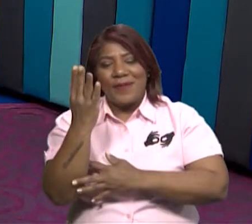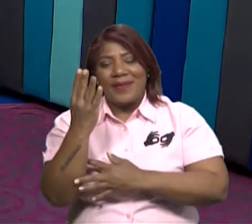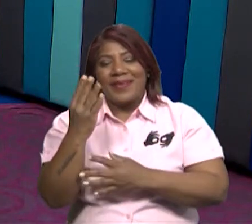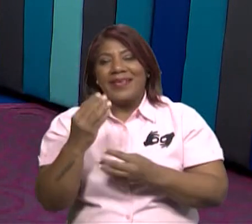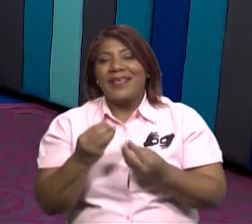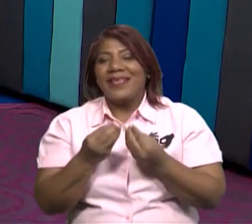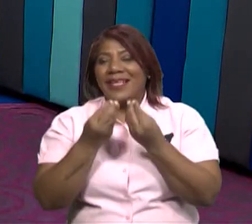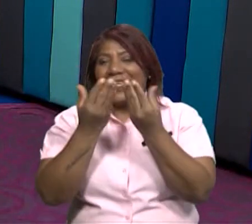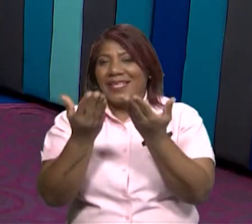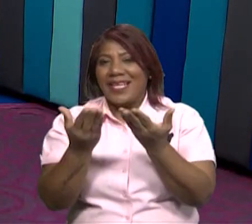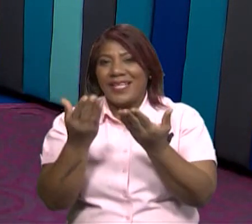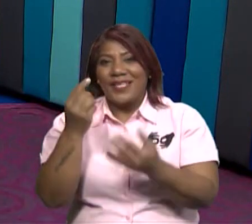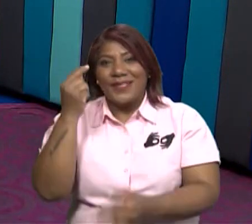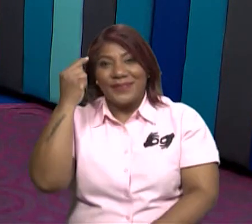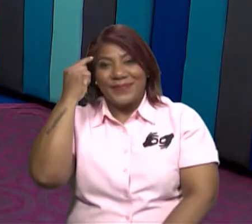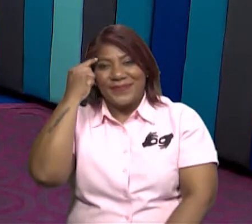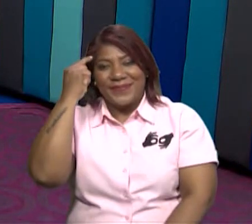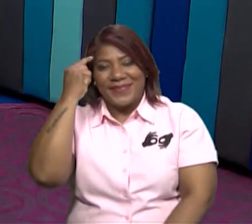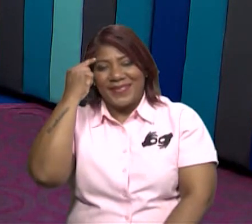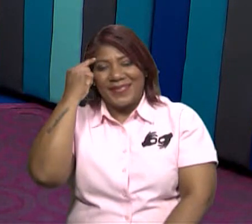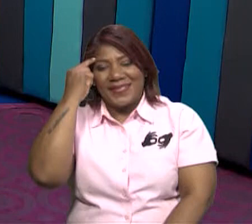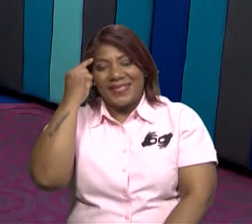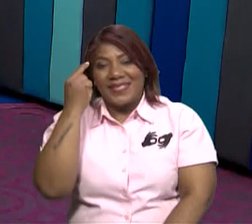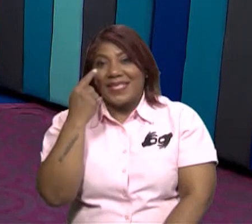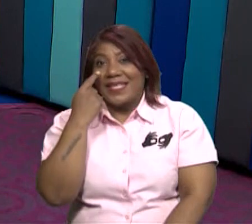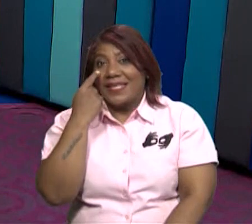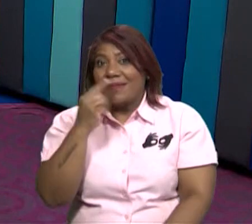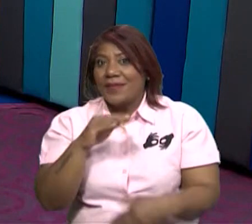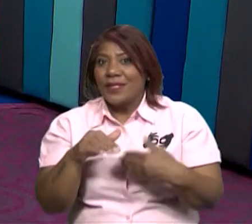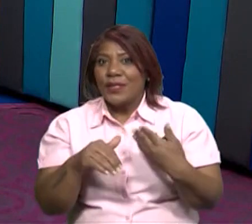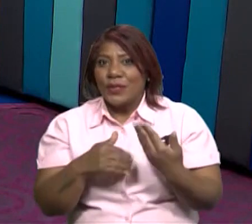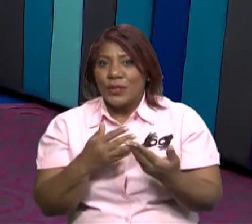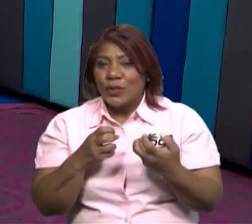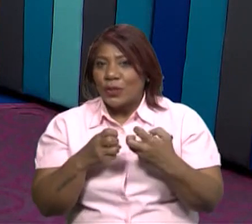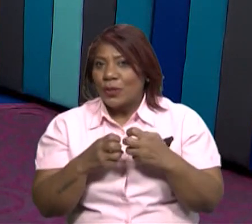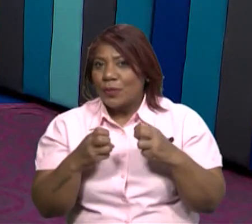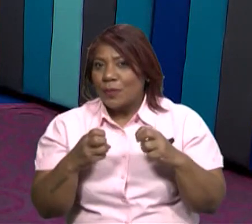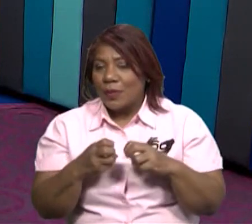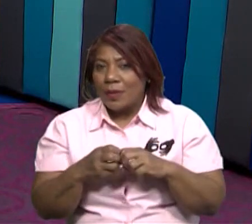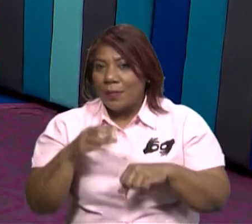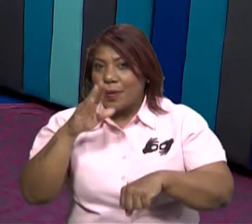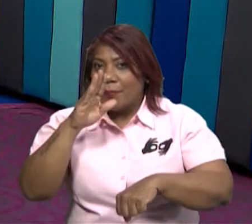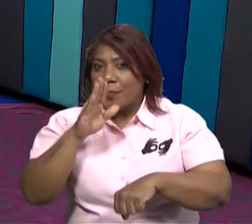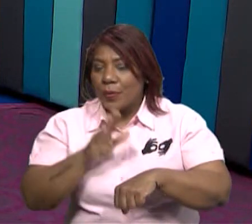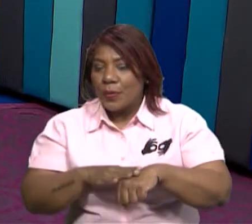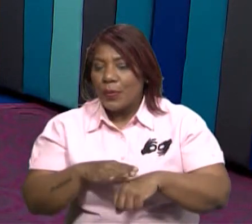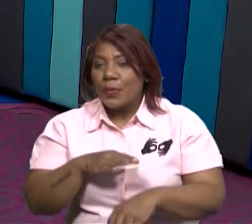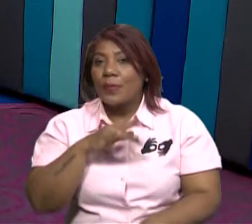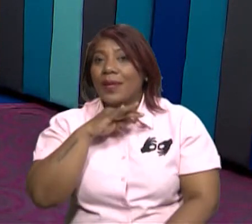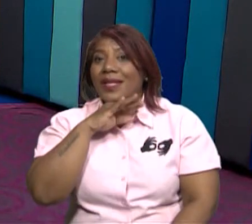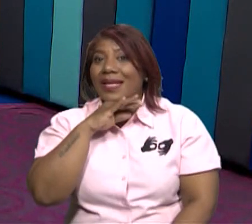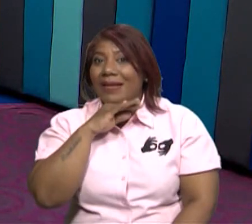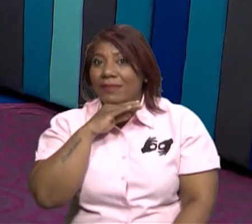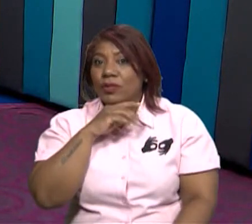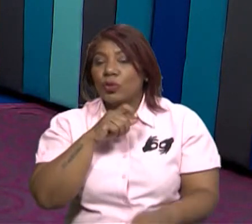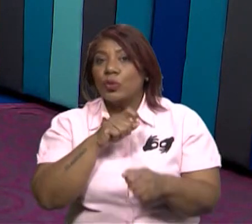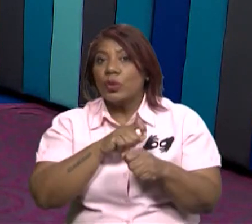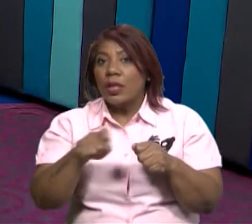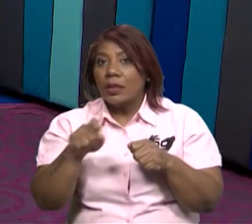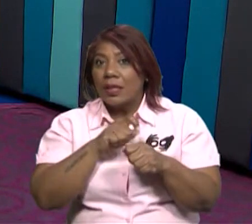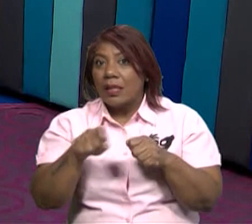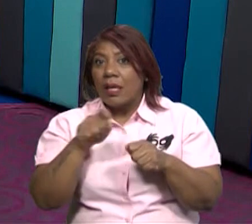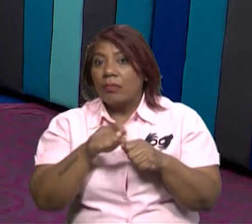dando cuenta de los efectos que nosotros tenemos en cuanto a la contaminación? Mire, en estos días en noticia, los